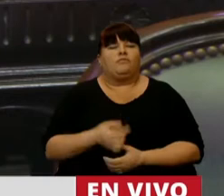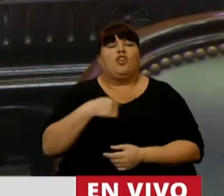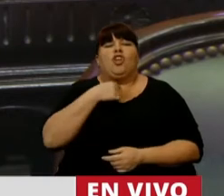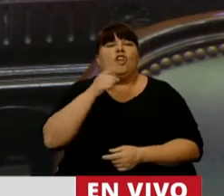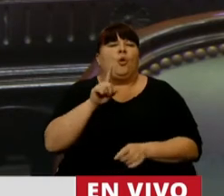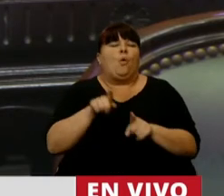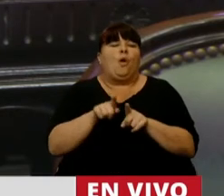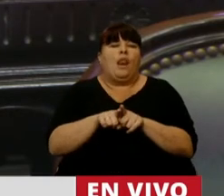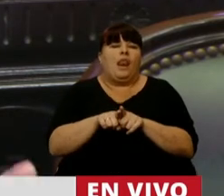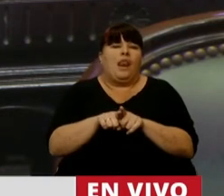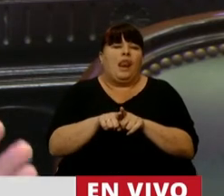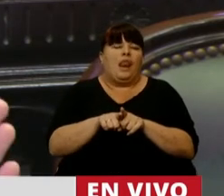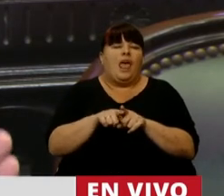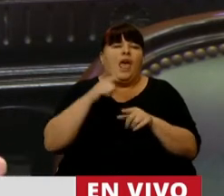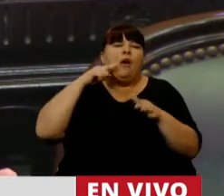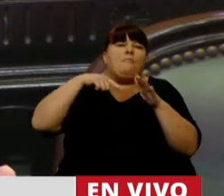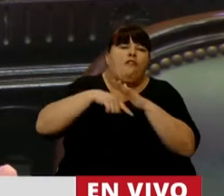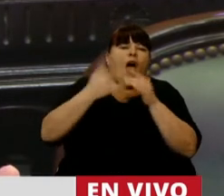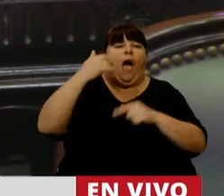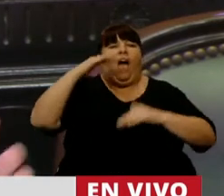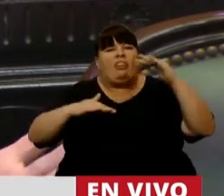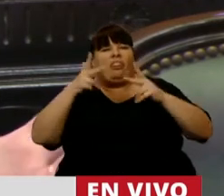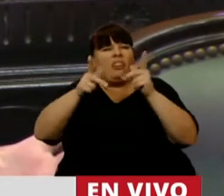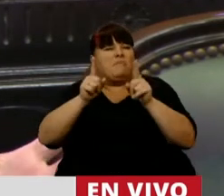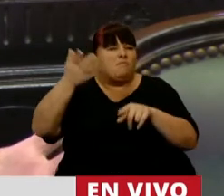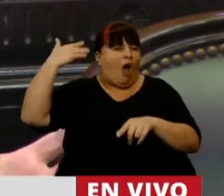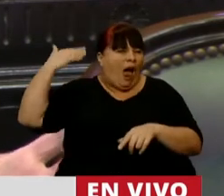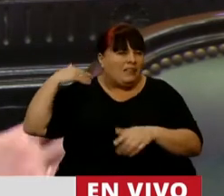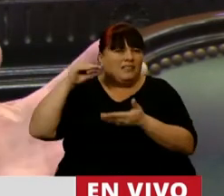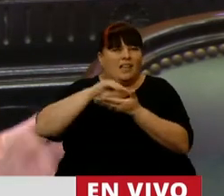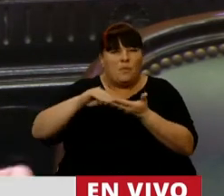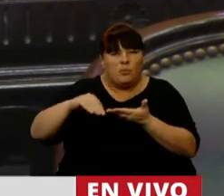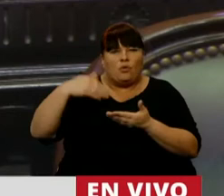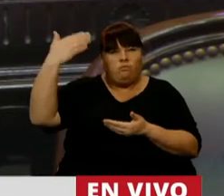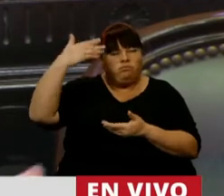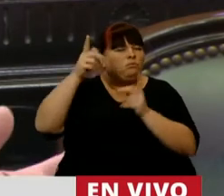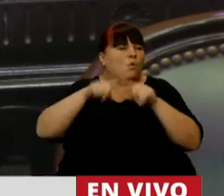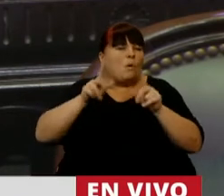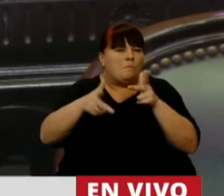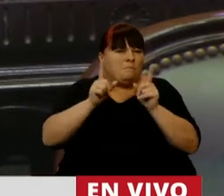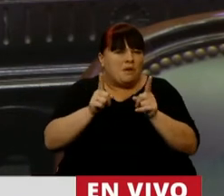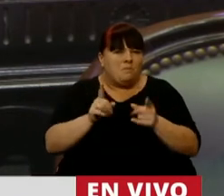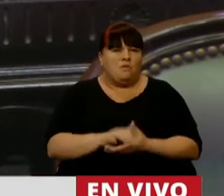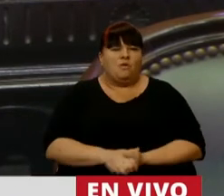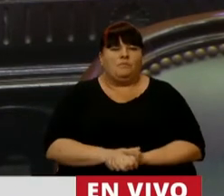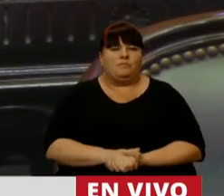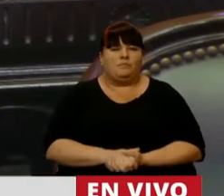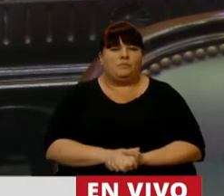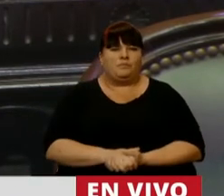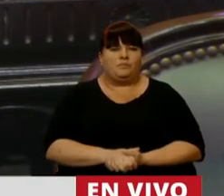a profundizar en las variables que ya lo han dicho los que me hicieron uso de la palabra,